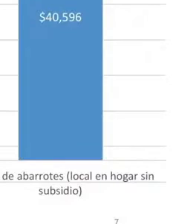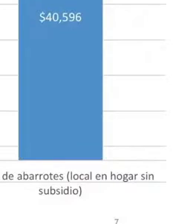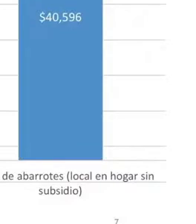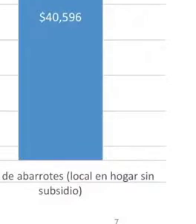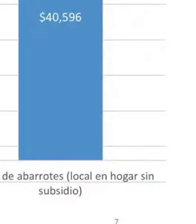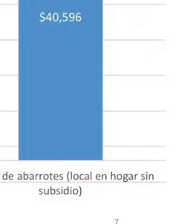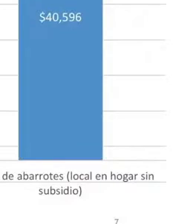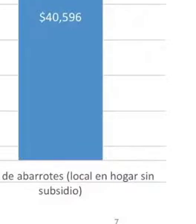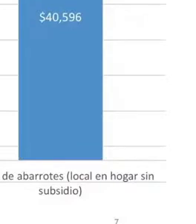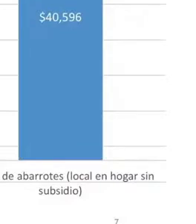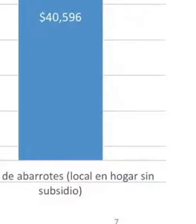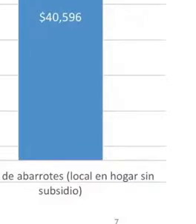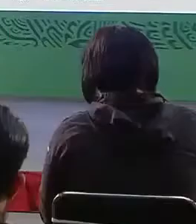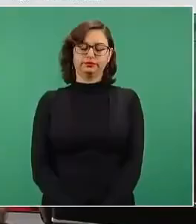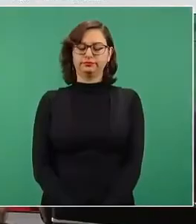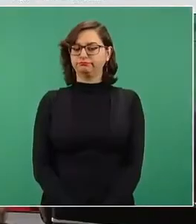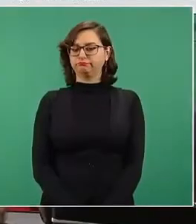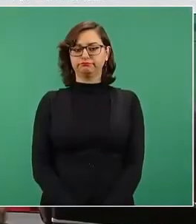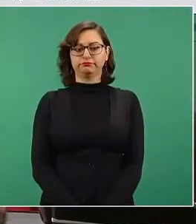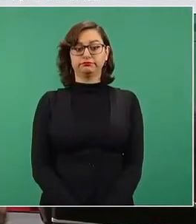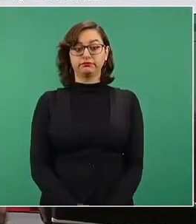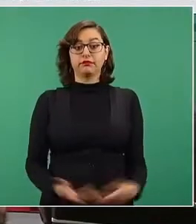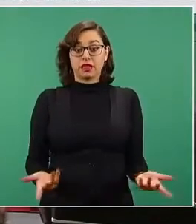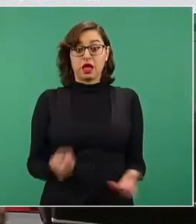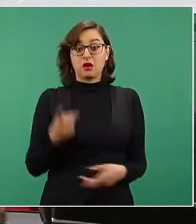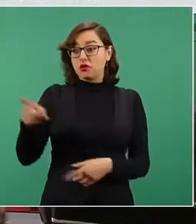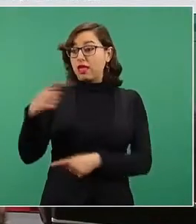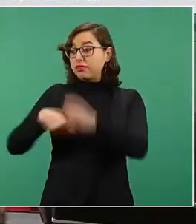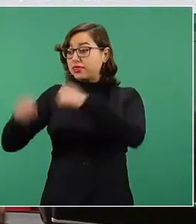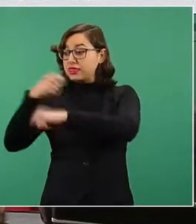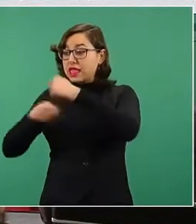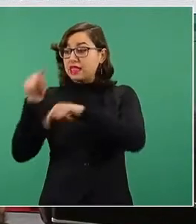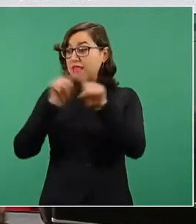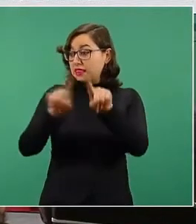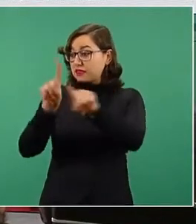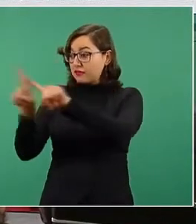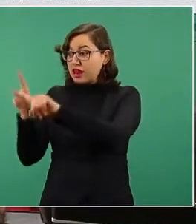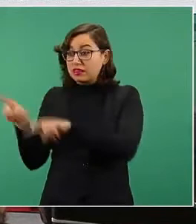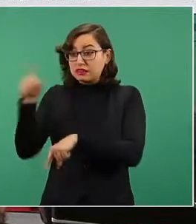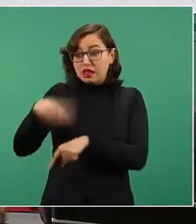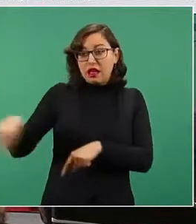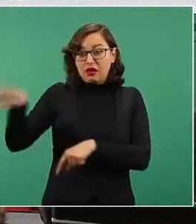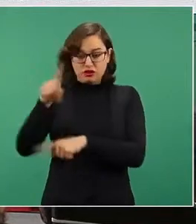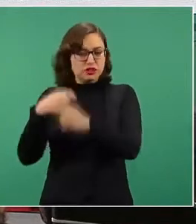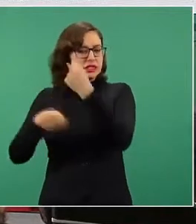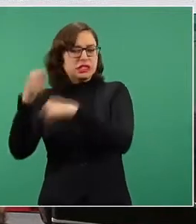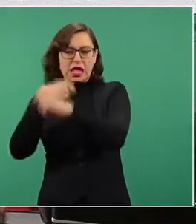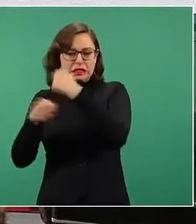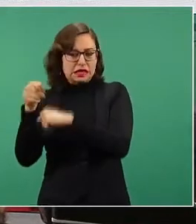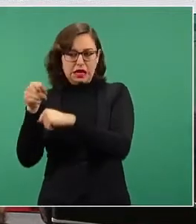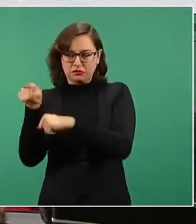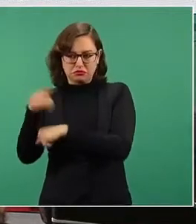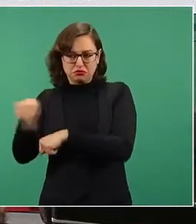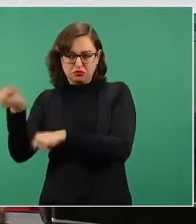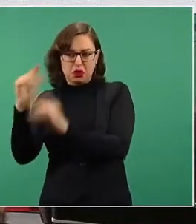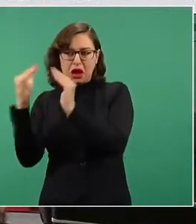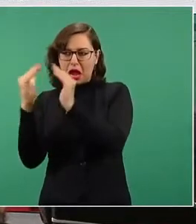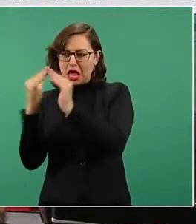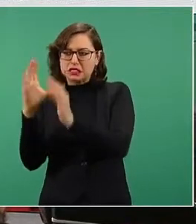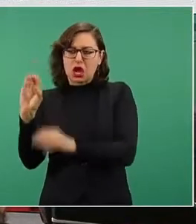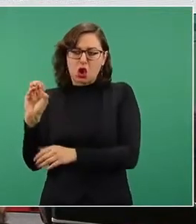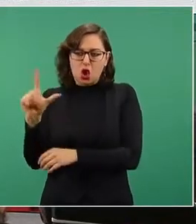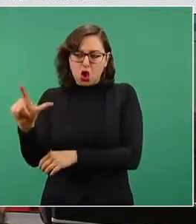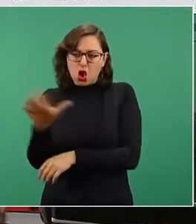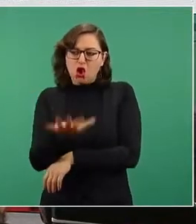luz que lo que está pagando ese OXXO de enfrente. ¿Cuántos de nosotros, de ustedes, en sus colonias,